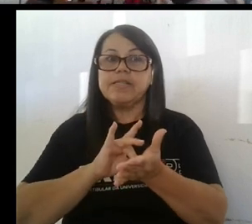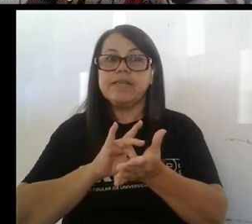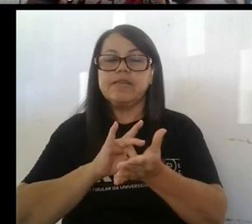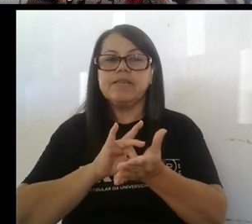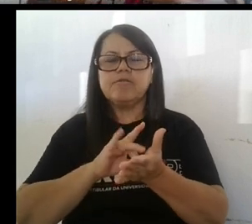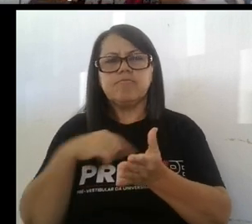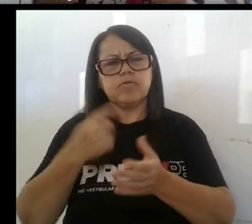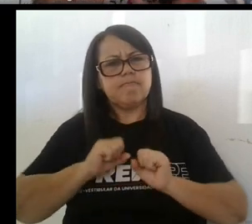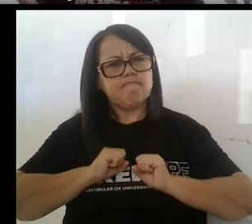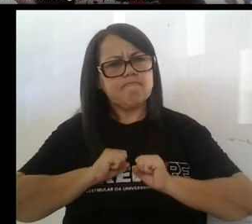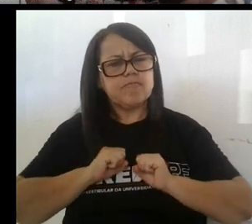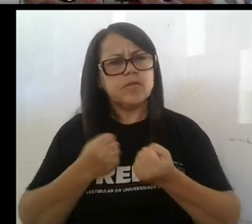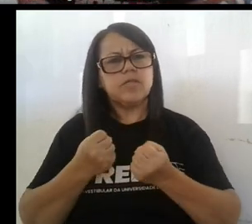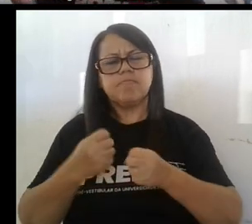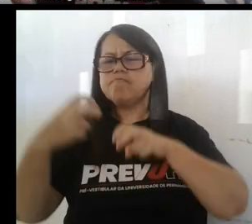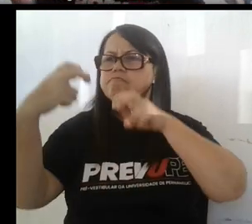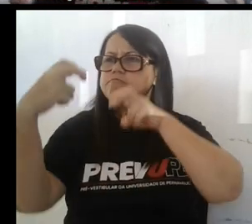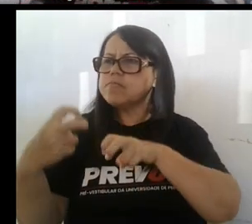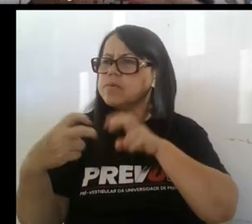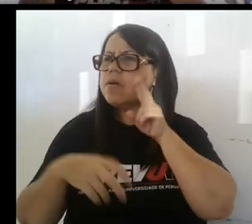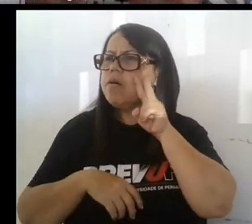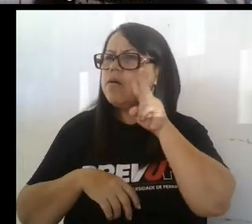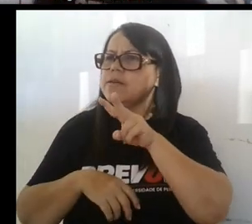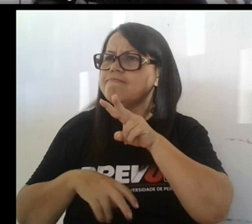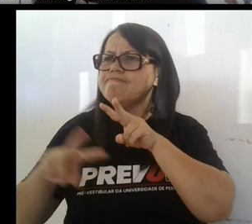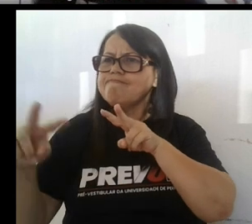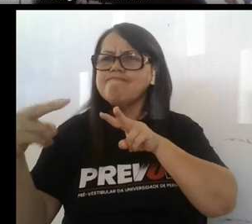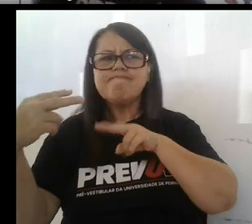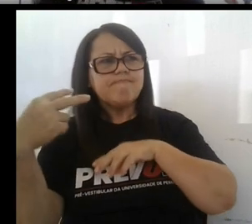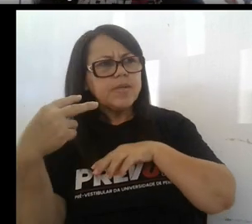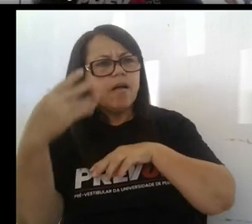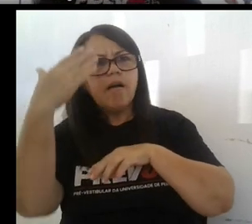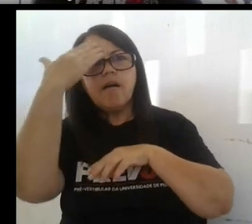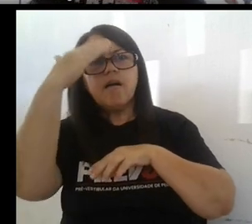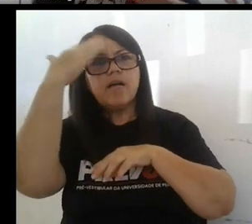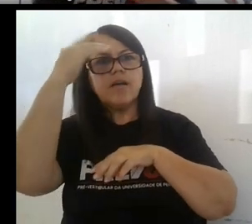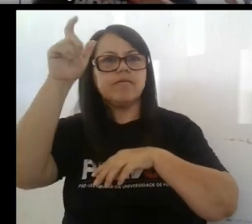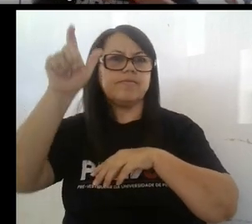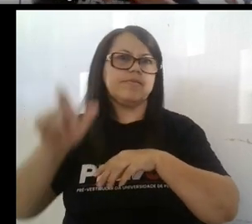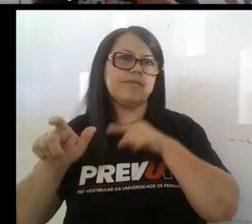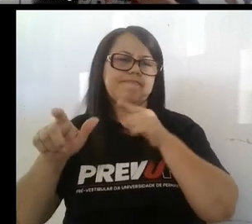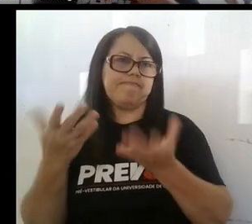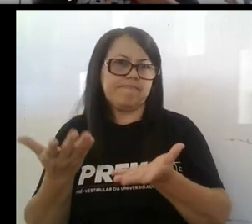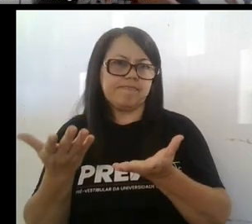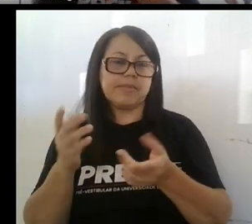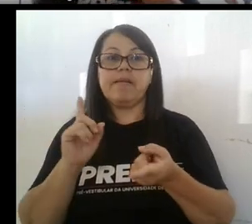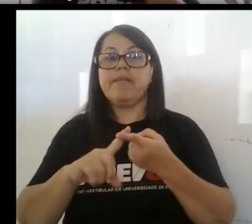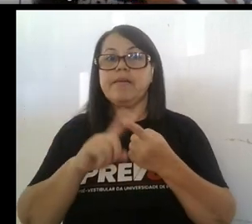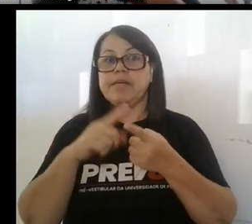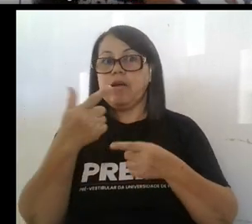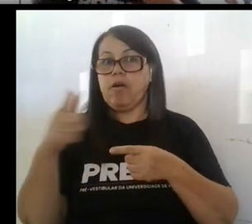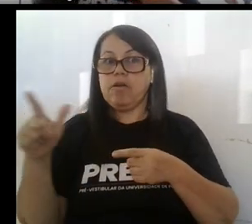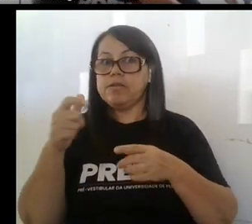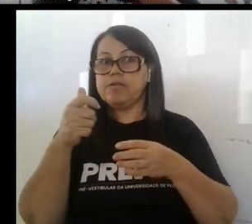nos dedicamos a escuchar integralmente lo que dice la persona. El otro